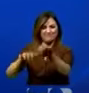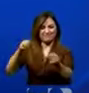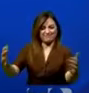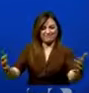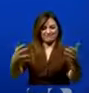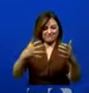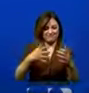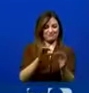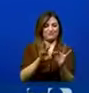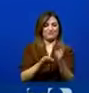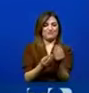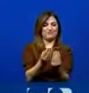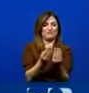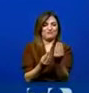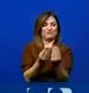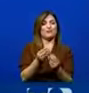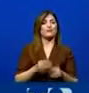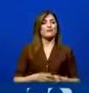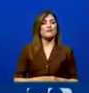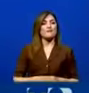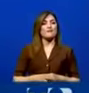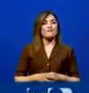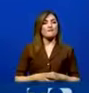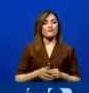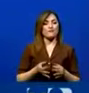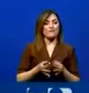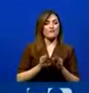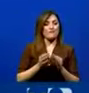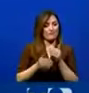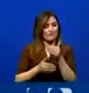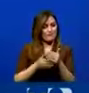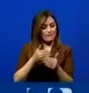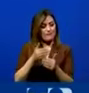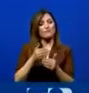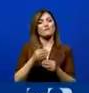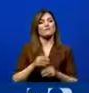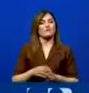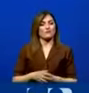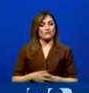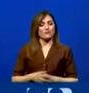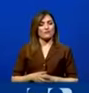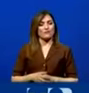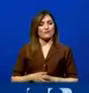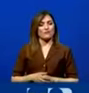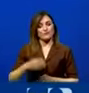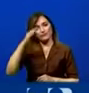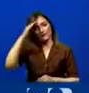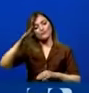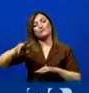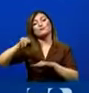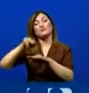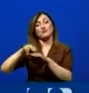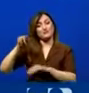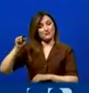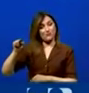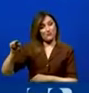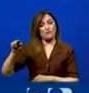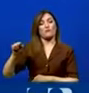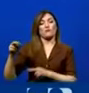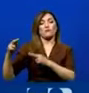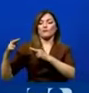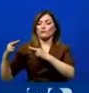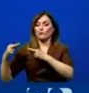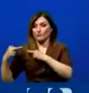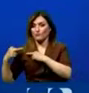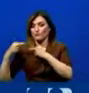unas líneas, unos mecanismos y unas regulaciones. La Policía Nacional, que tiene a su cargo